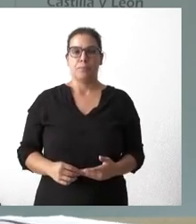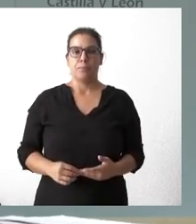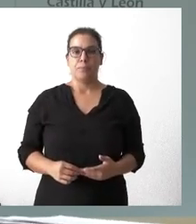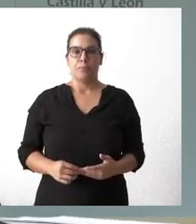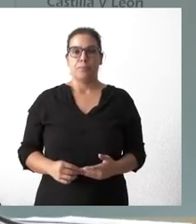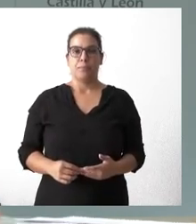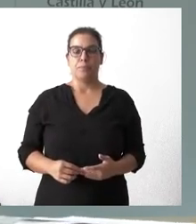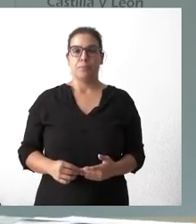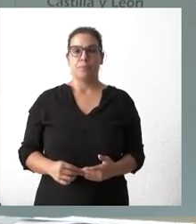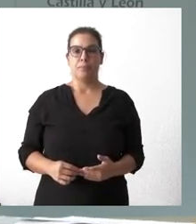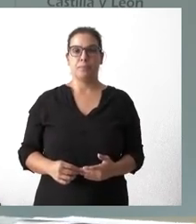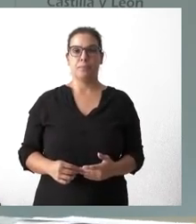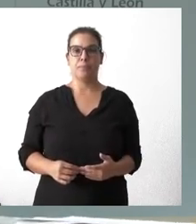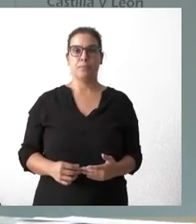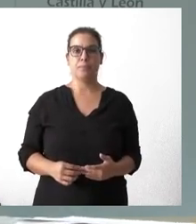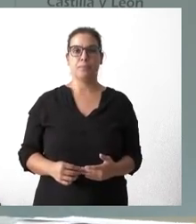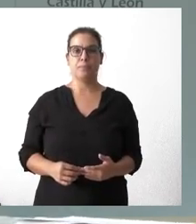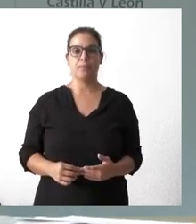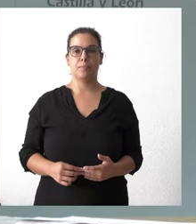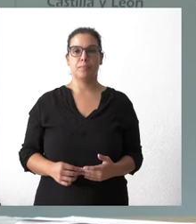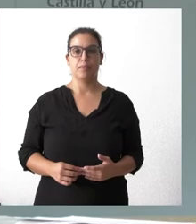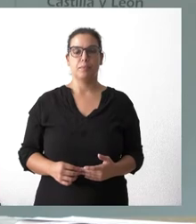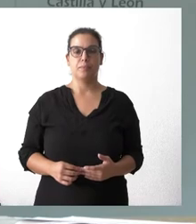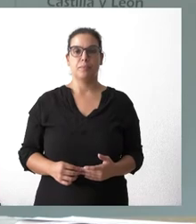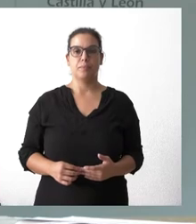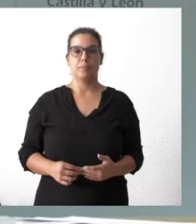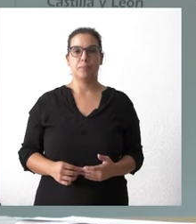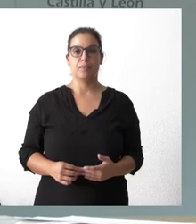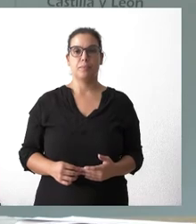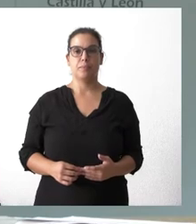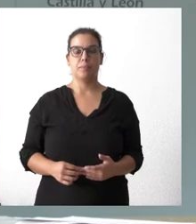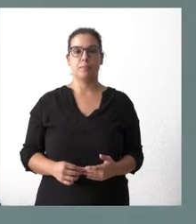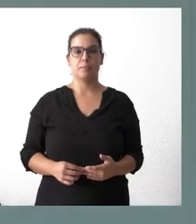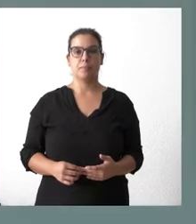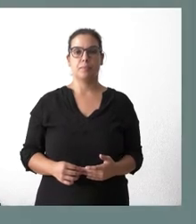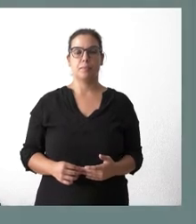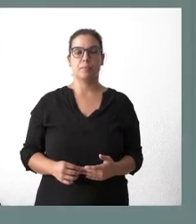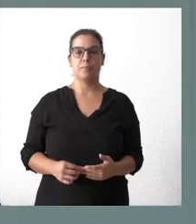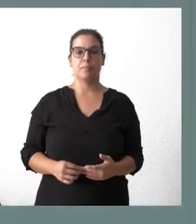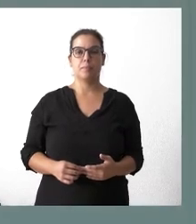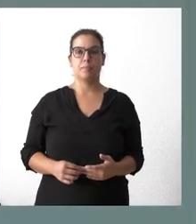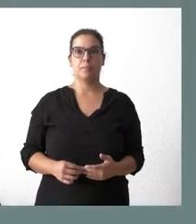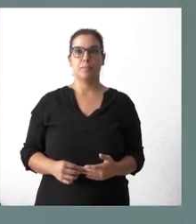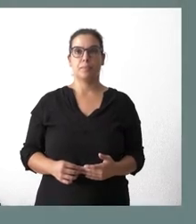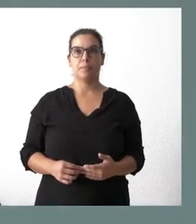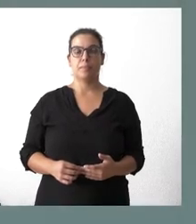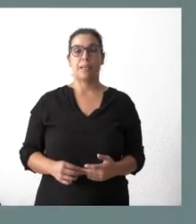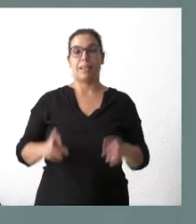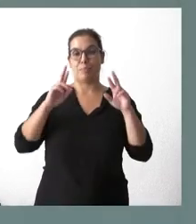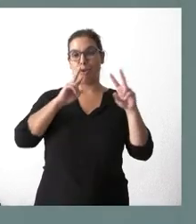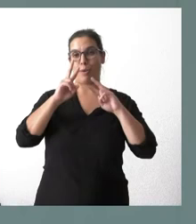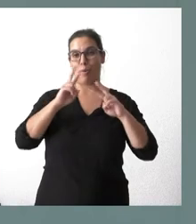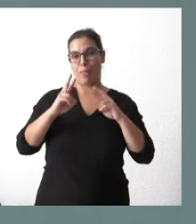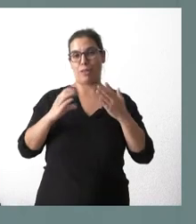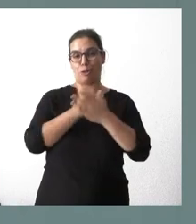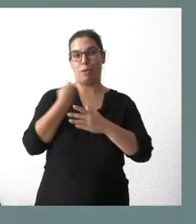Creo que me lo tengo orientado, efectivamente. Planteo varias preguntas. Esperaré responder a todas ellas por el